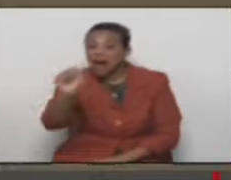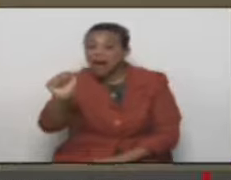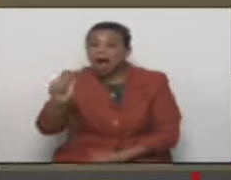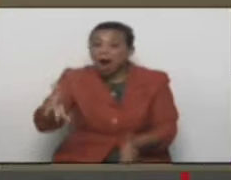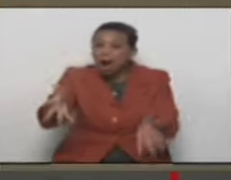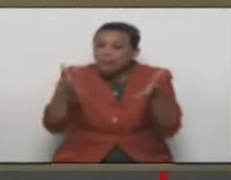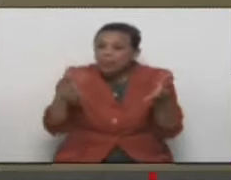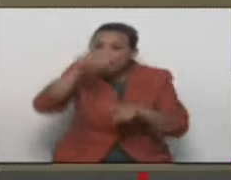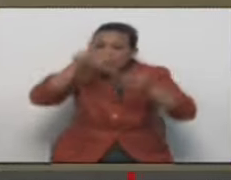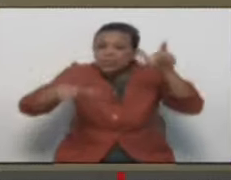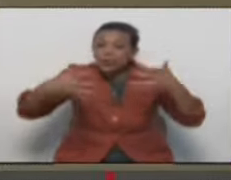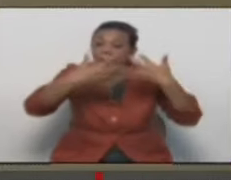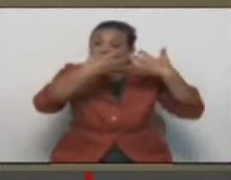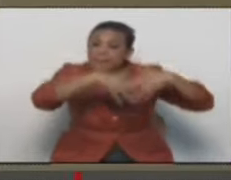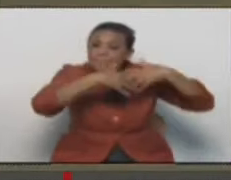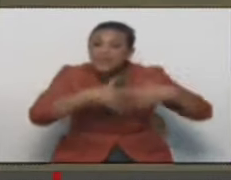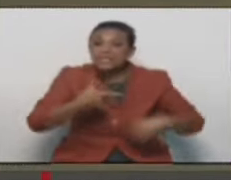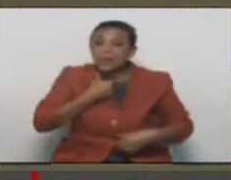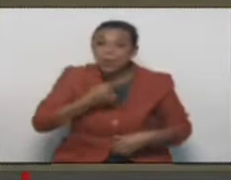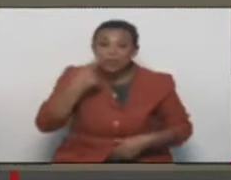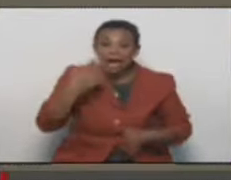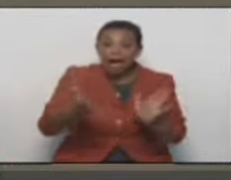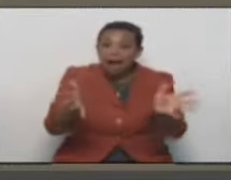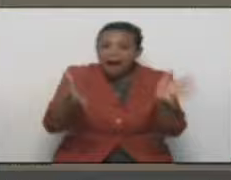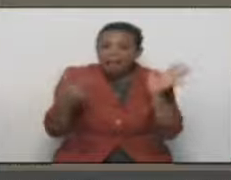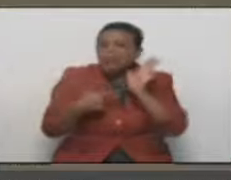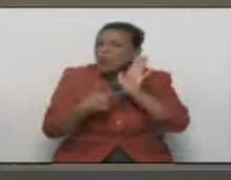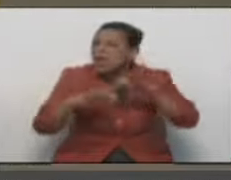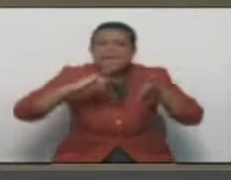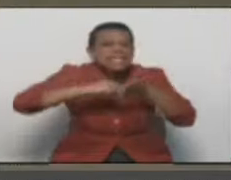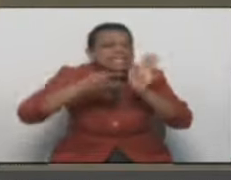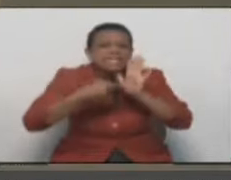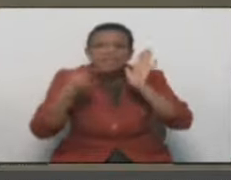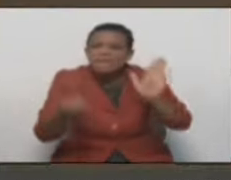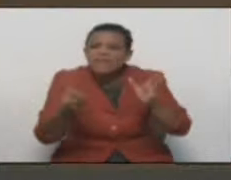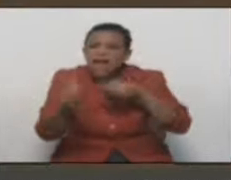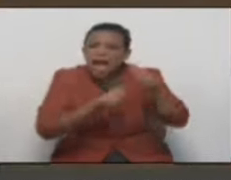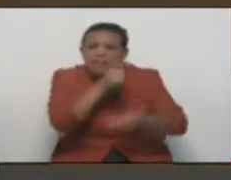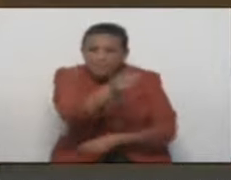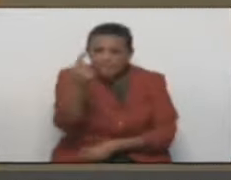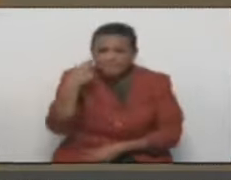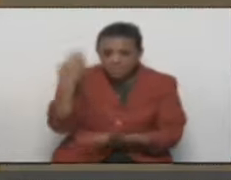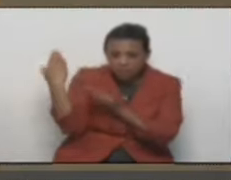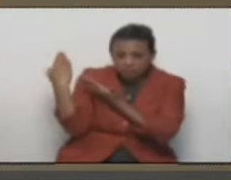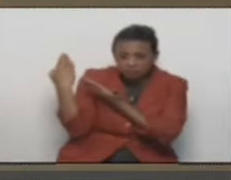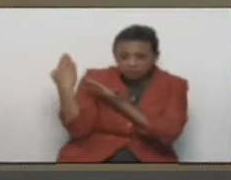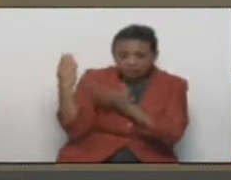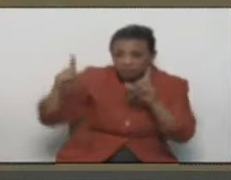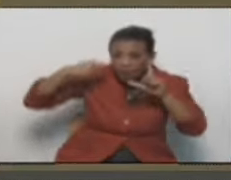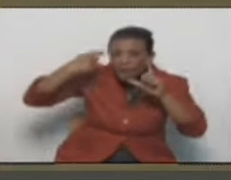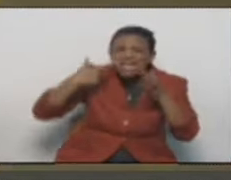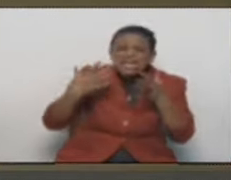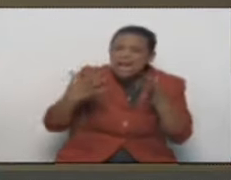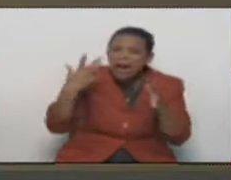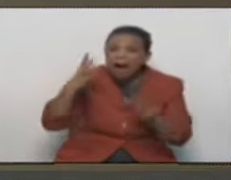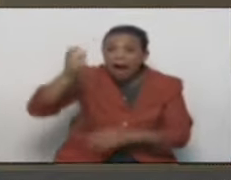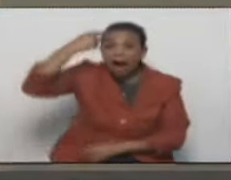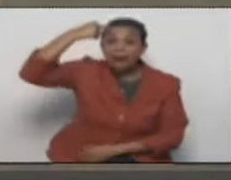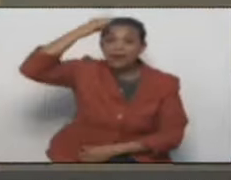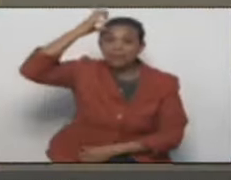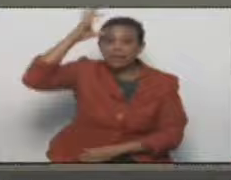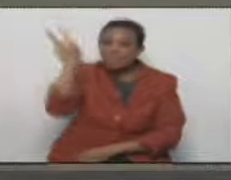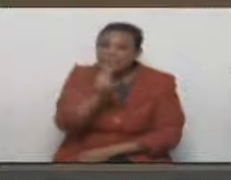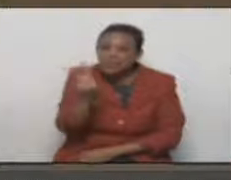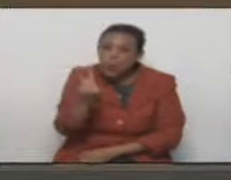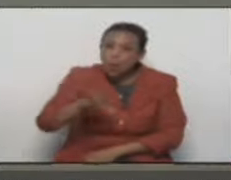de esta competencia y me gustaría que Carlos nos explicara qué están haciendo cada uno de ellos, mi comandante. Correcto. ¿Qué capacidades tiene Venezuela